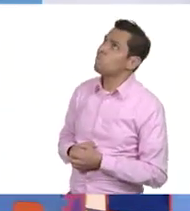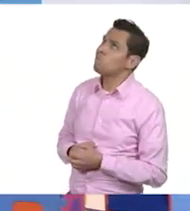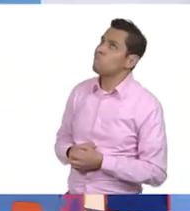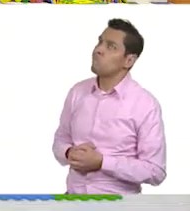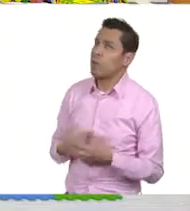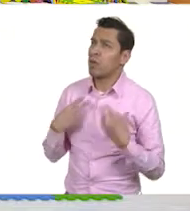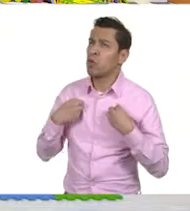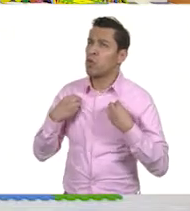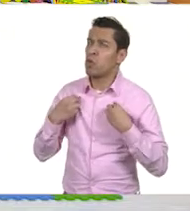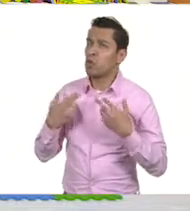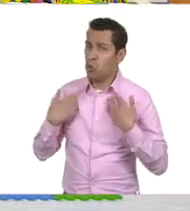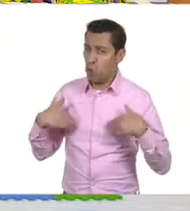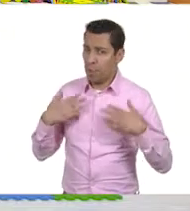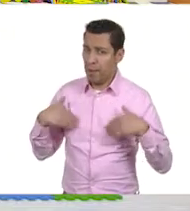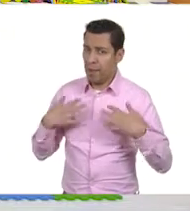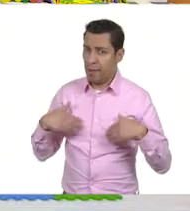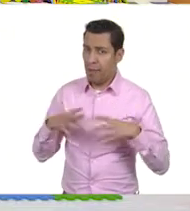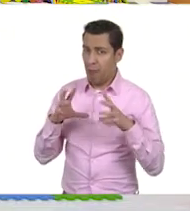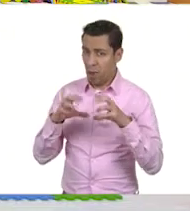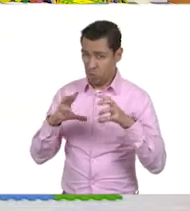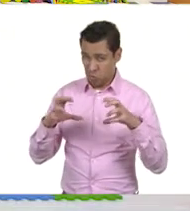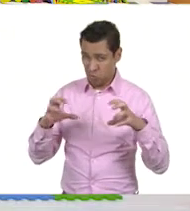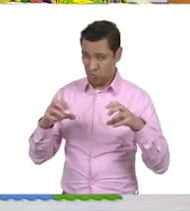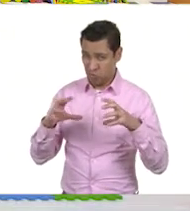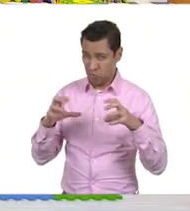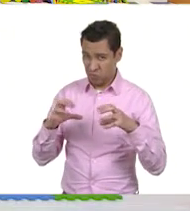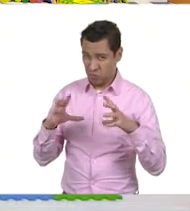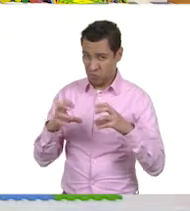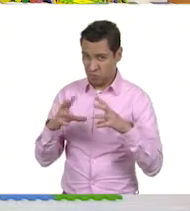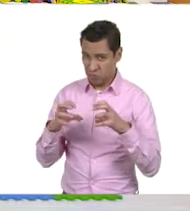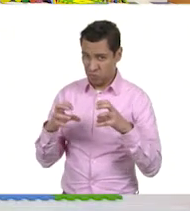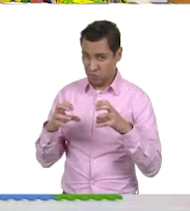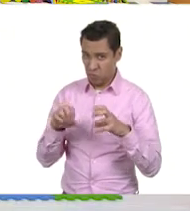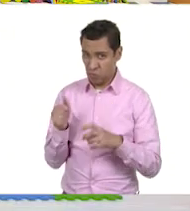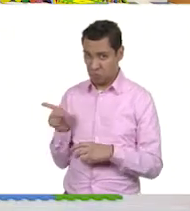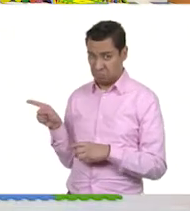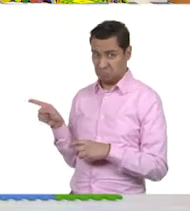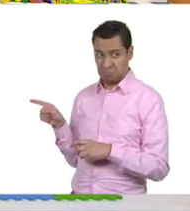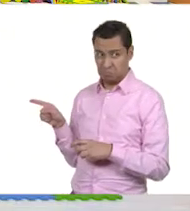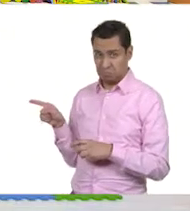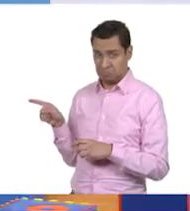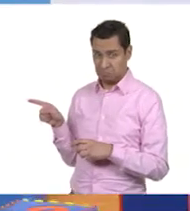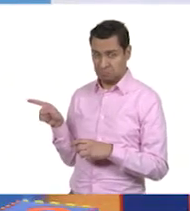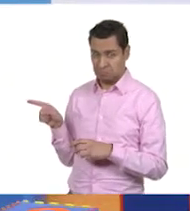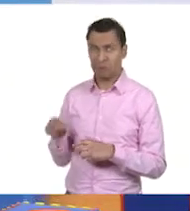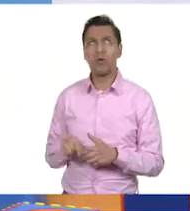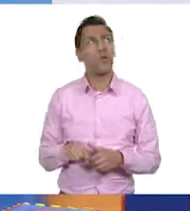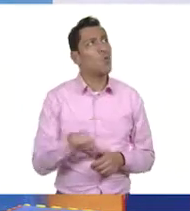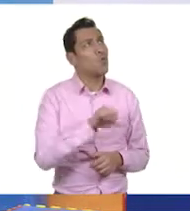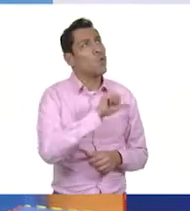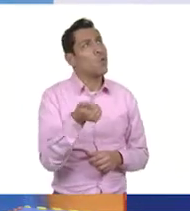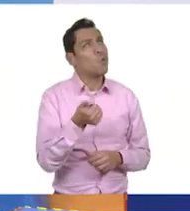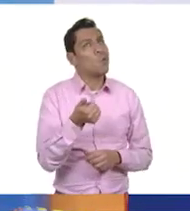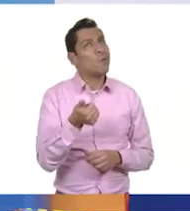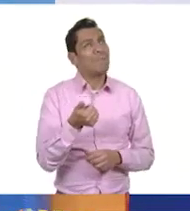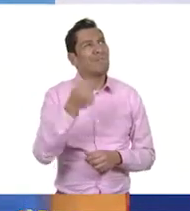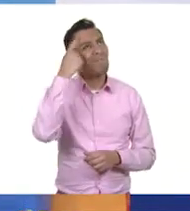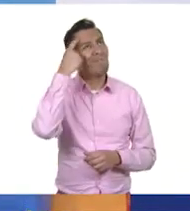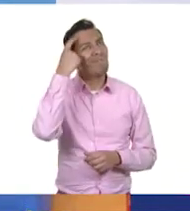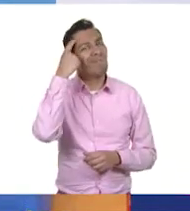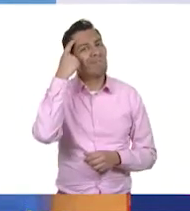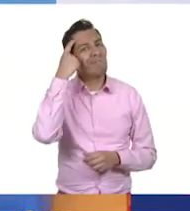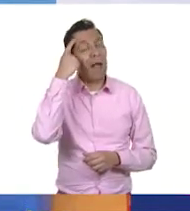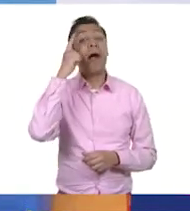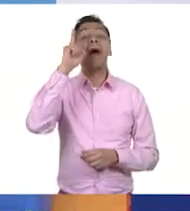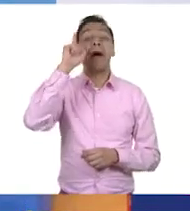yo he escuchado que viene del algodón. Sí. ¿Algún otro? Algún otro... Bueno...